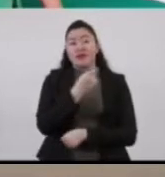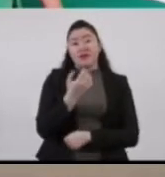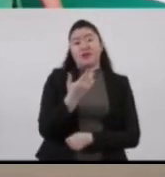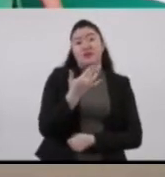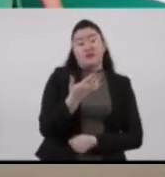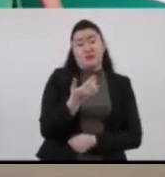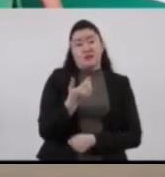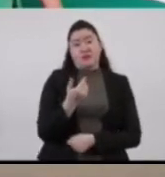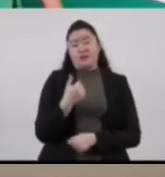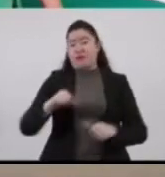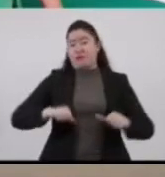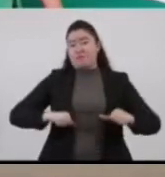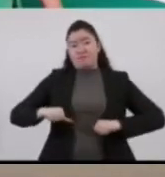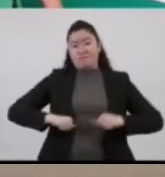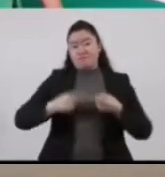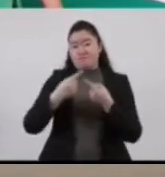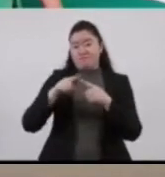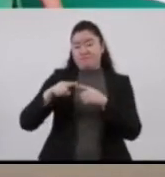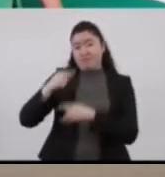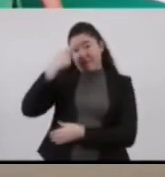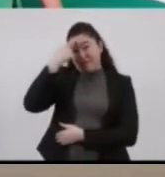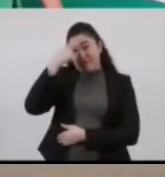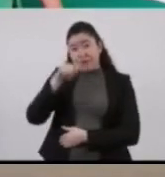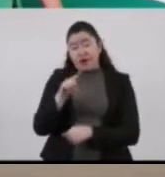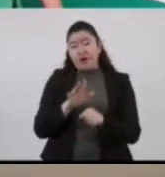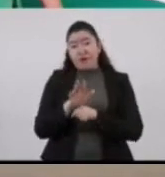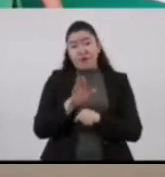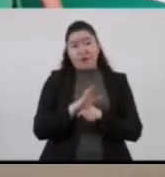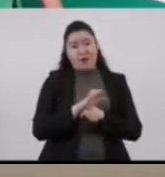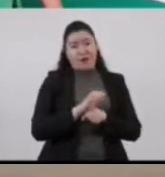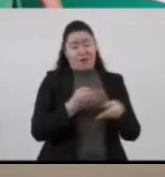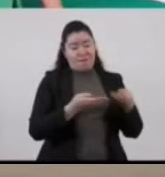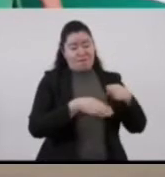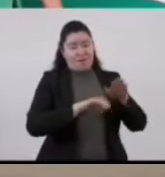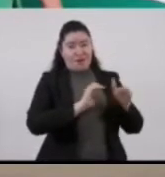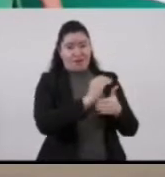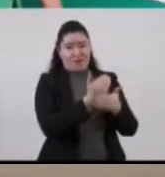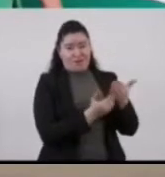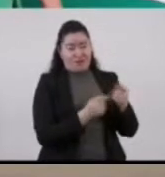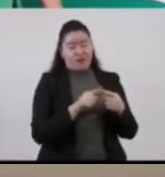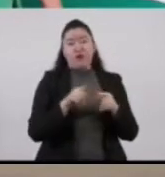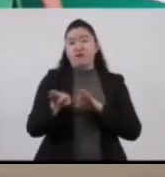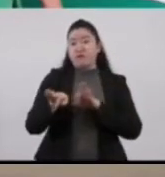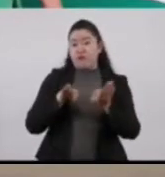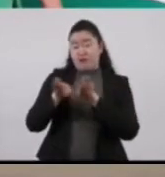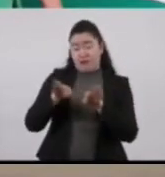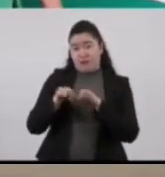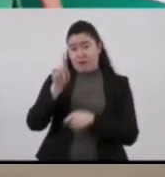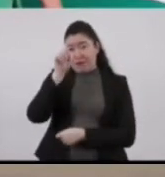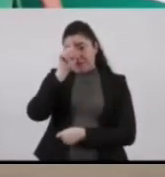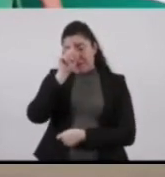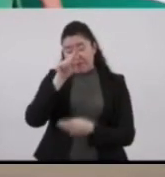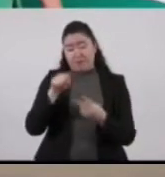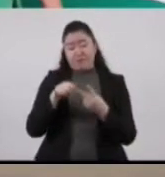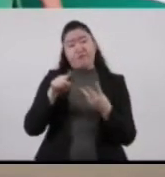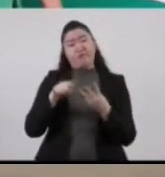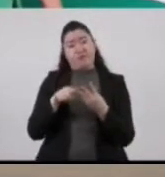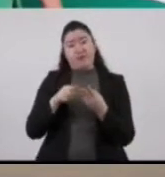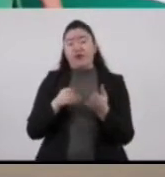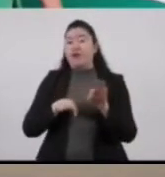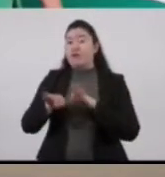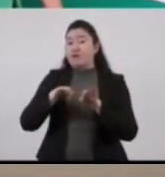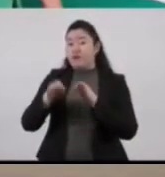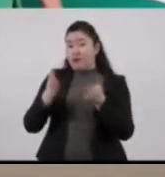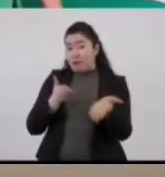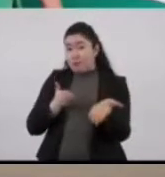acciones relacionadas a microcréditos, asesoría en materia laboral, así como acceso al empleo,